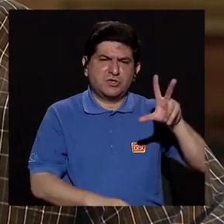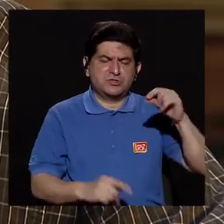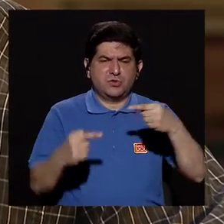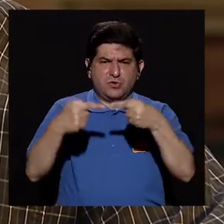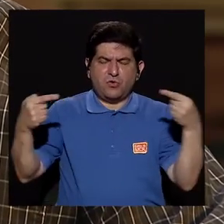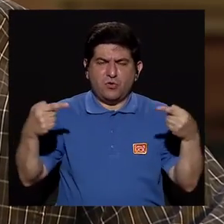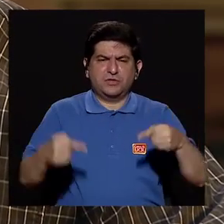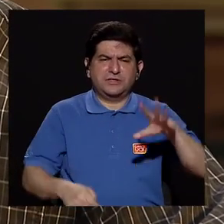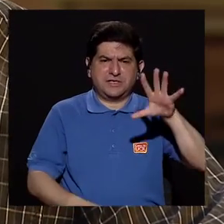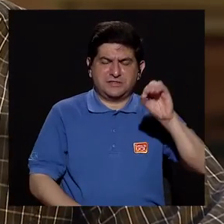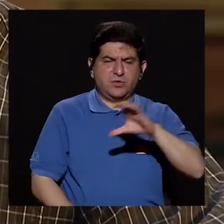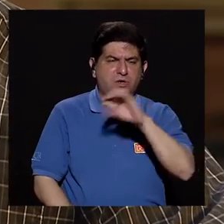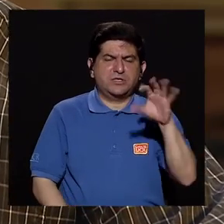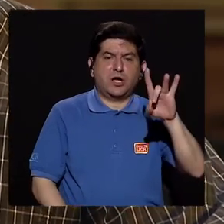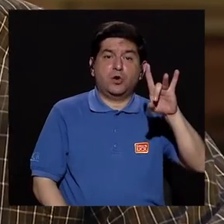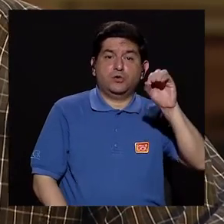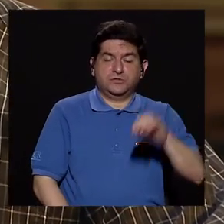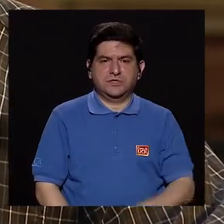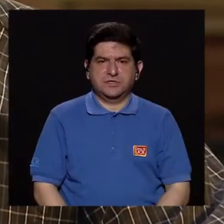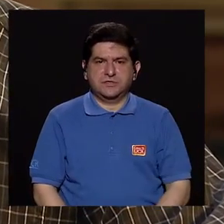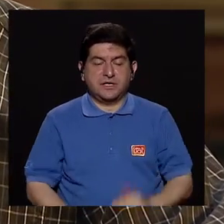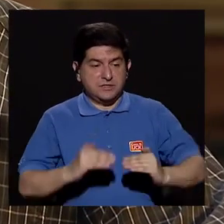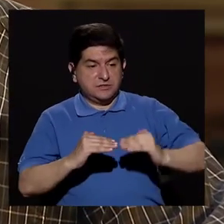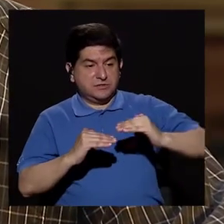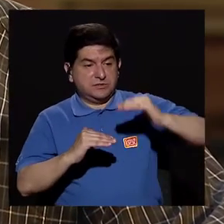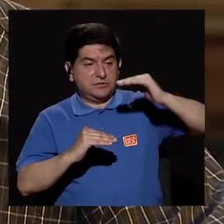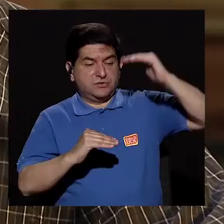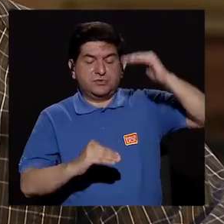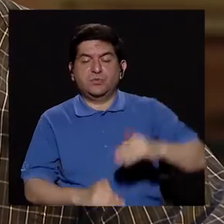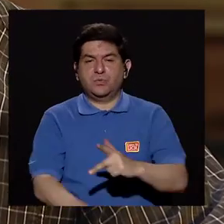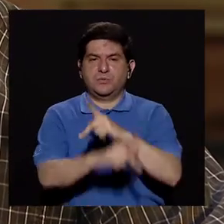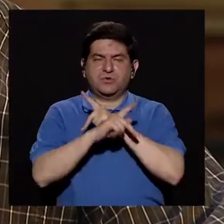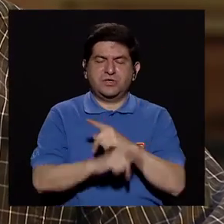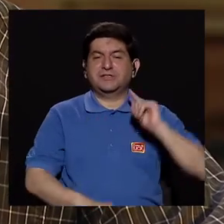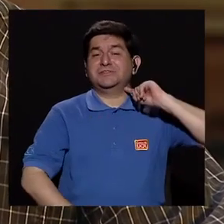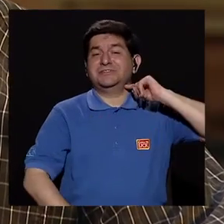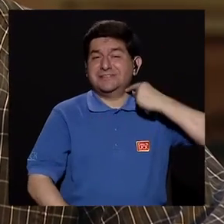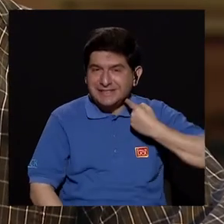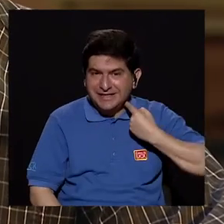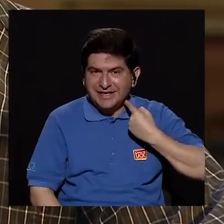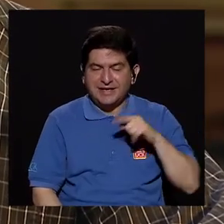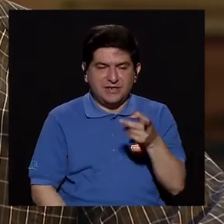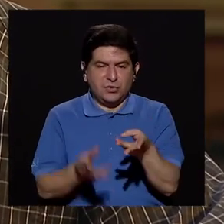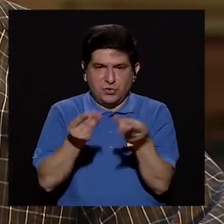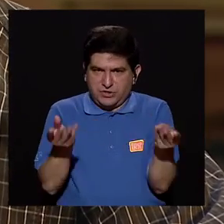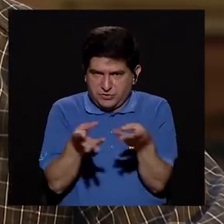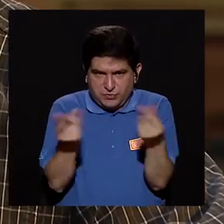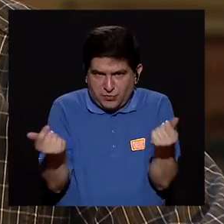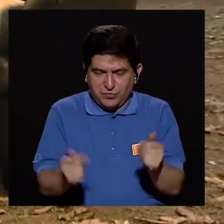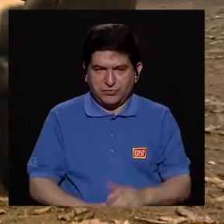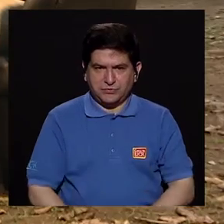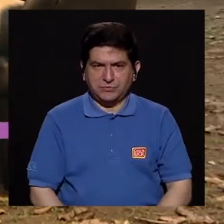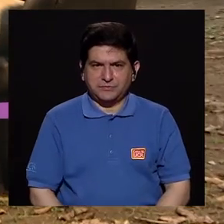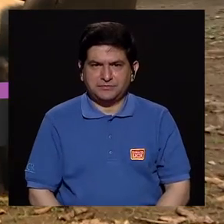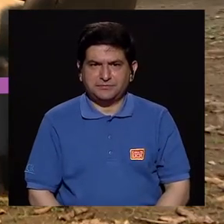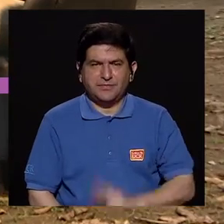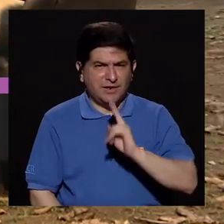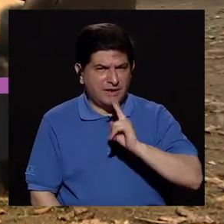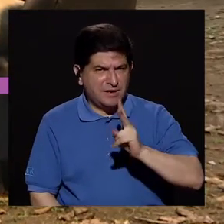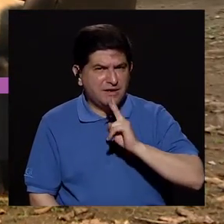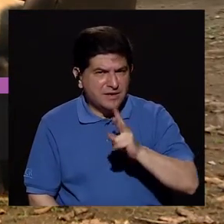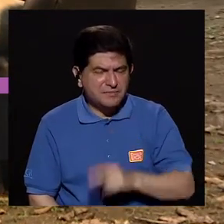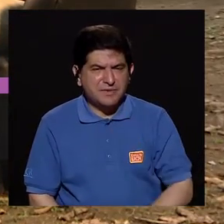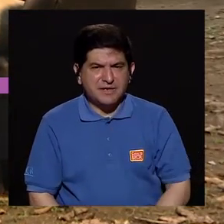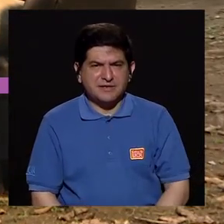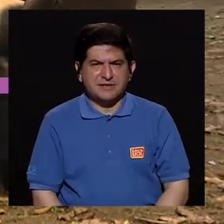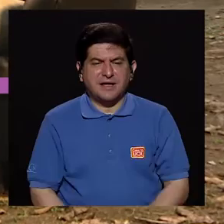contra uno 50 o uno 80? Porque el mayor factor de protección, más caro es el producto. ¿Tiene realmente